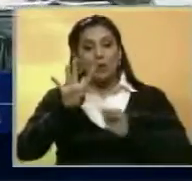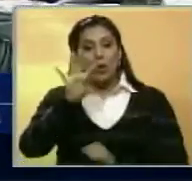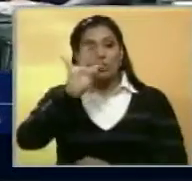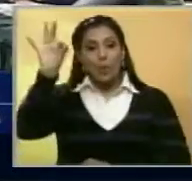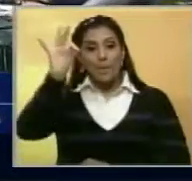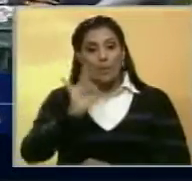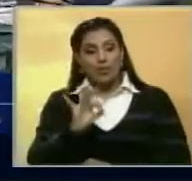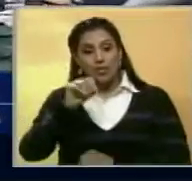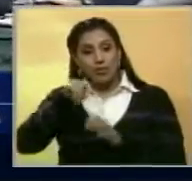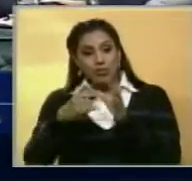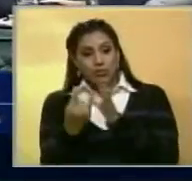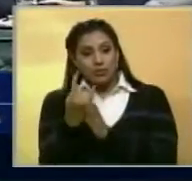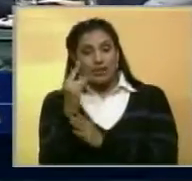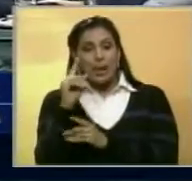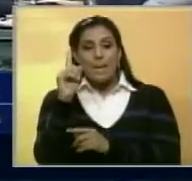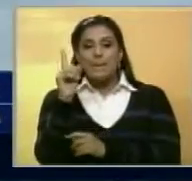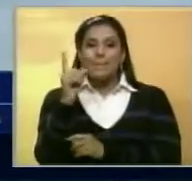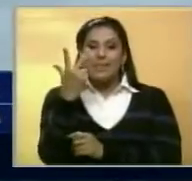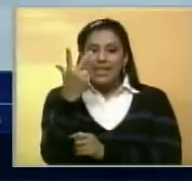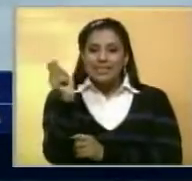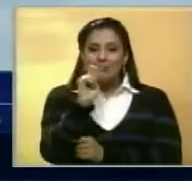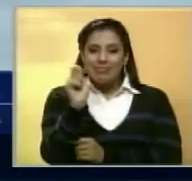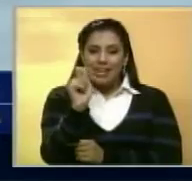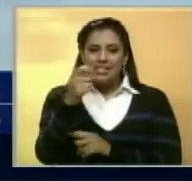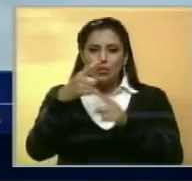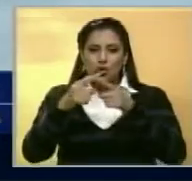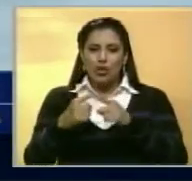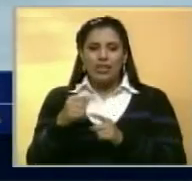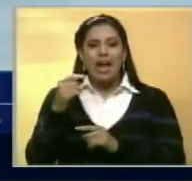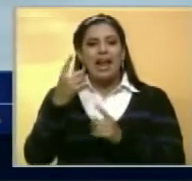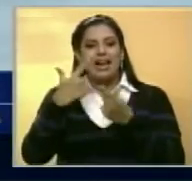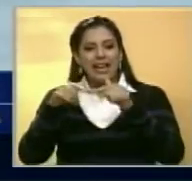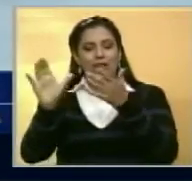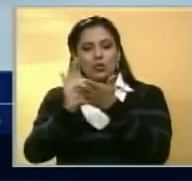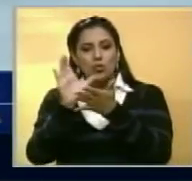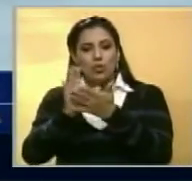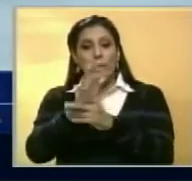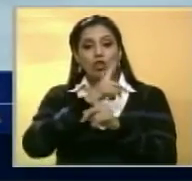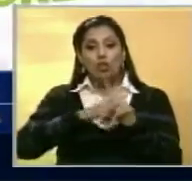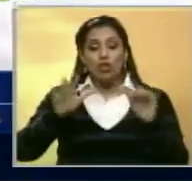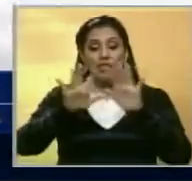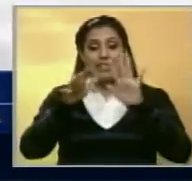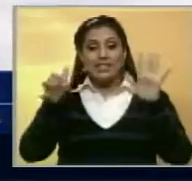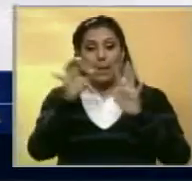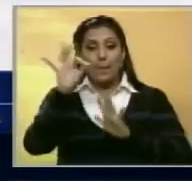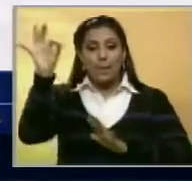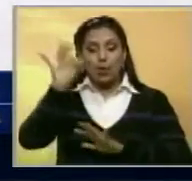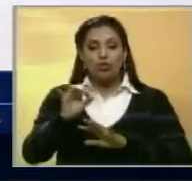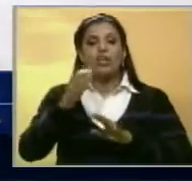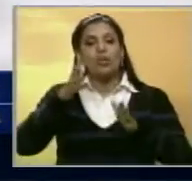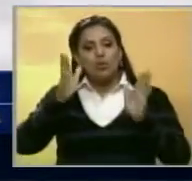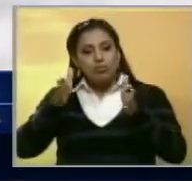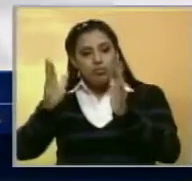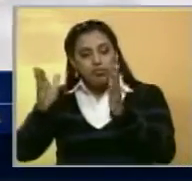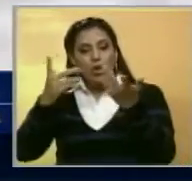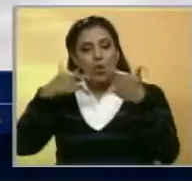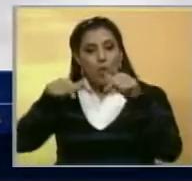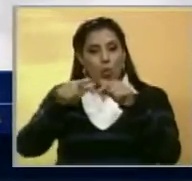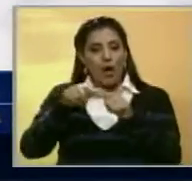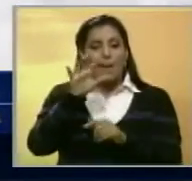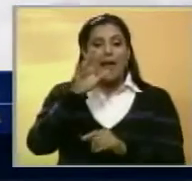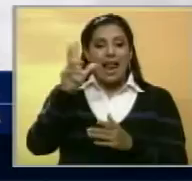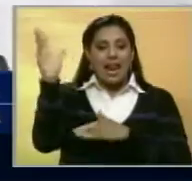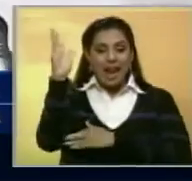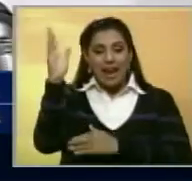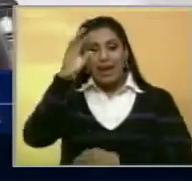% de lo cosechado en estos primeros tres meses provino de áreas periurbanas y 16% de zonas urbanas. Los estados Lara,